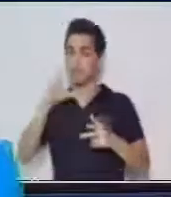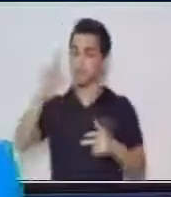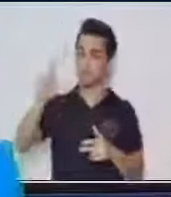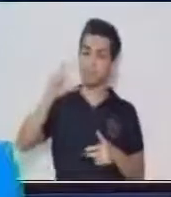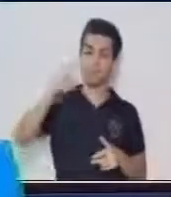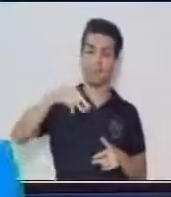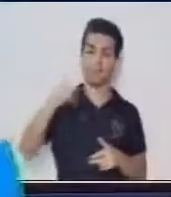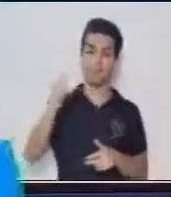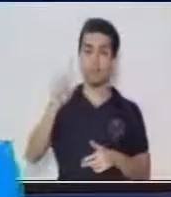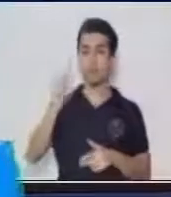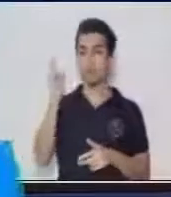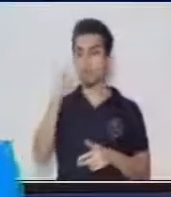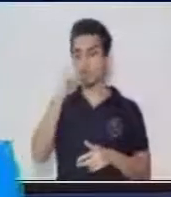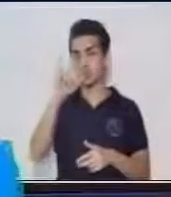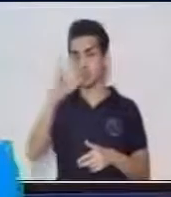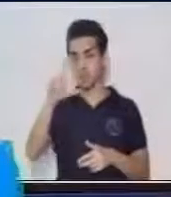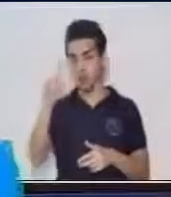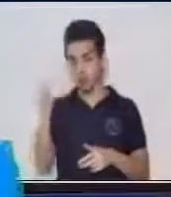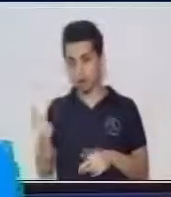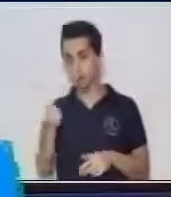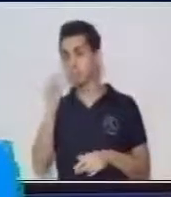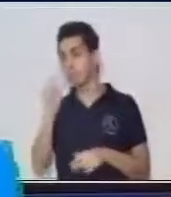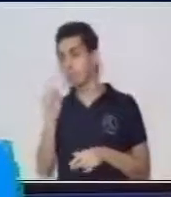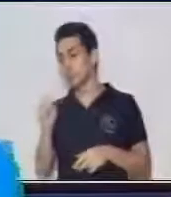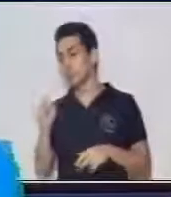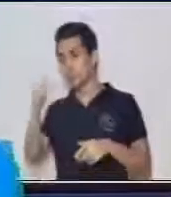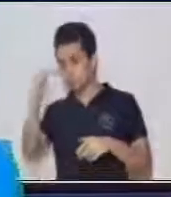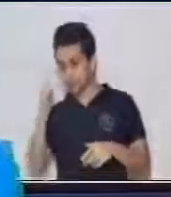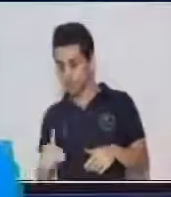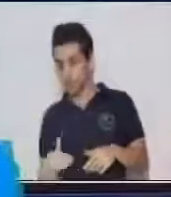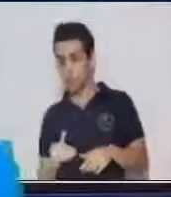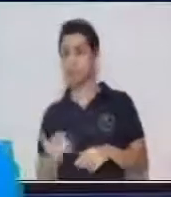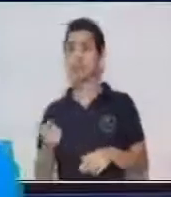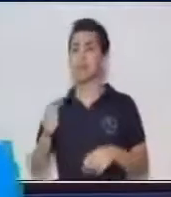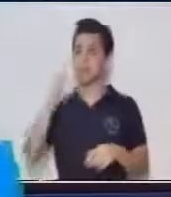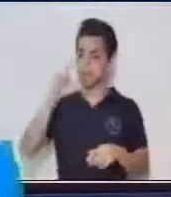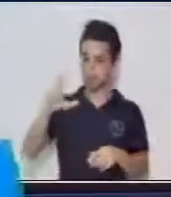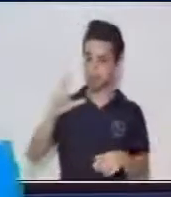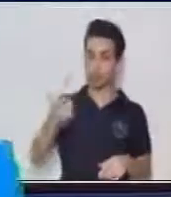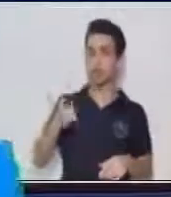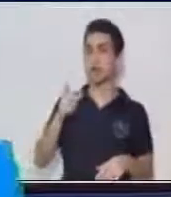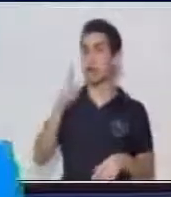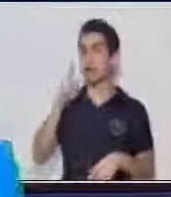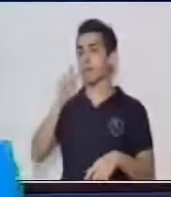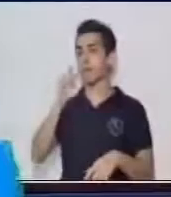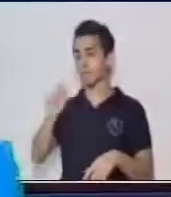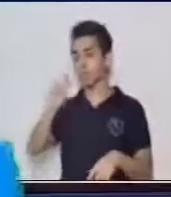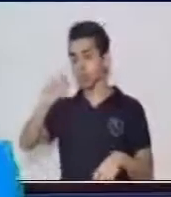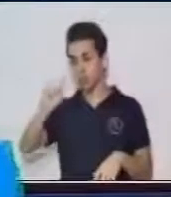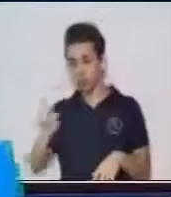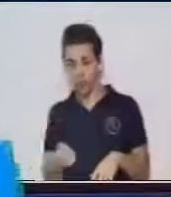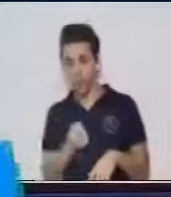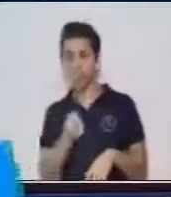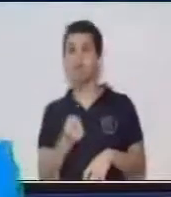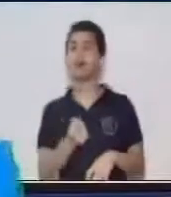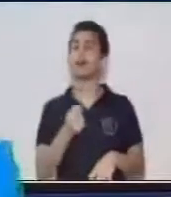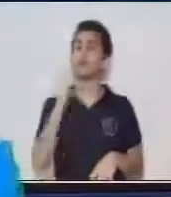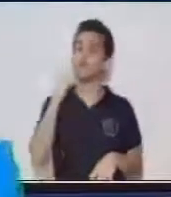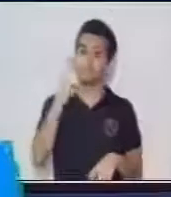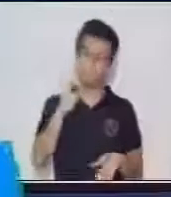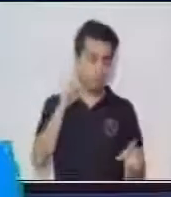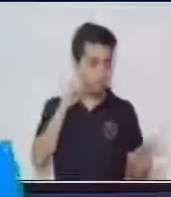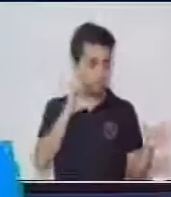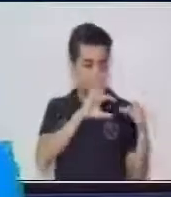después del punto y aparte va a iniciar mayúscula, se deben de utilizar las comas, los puntos y comas, para que tenga un